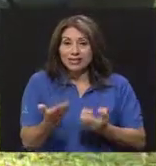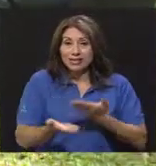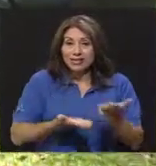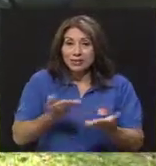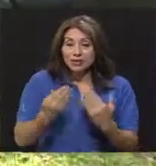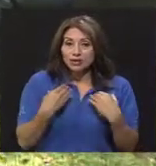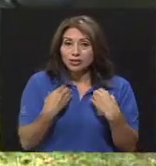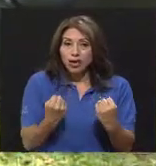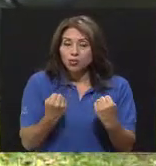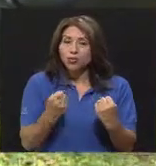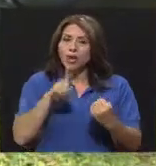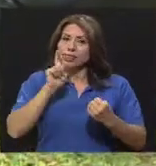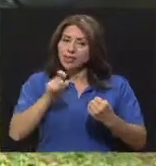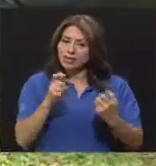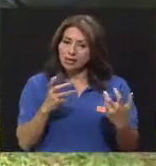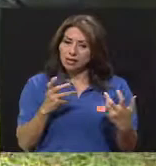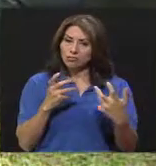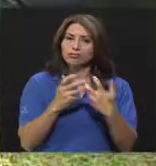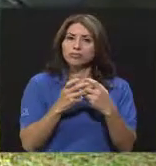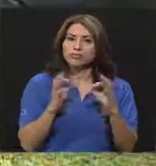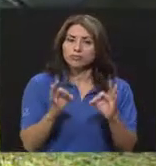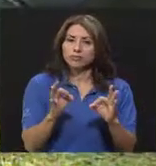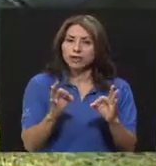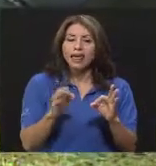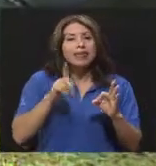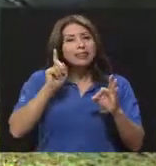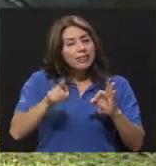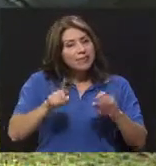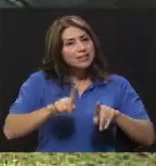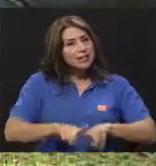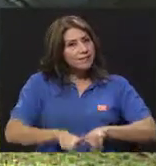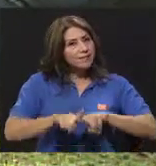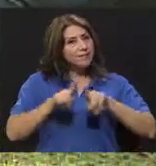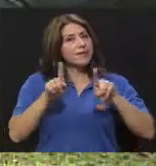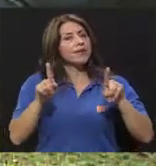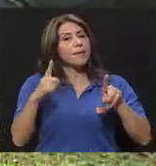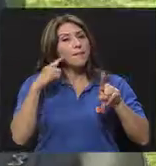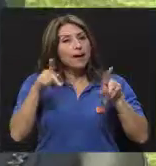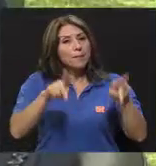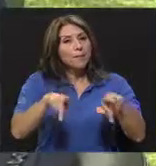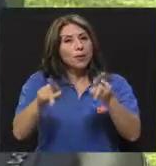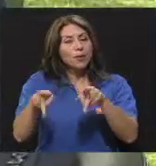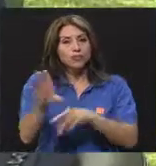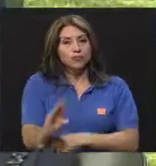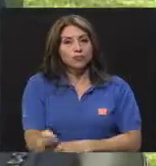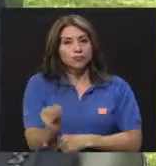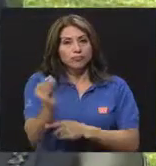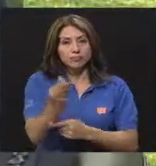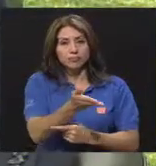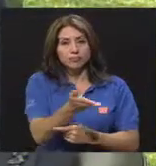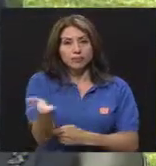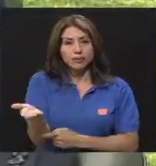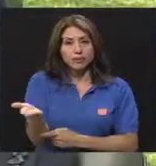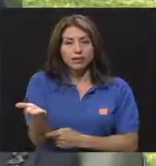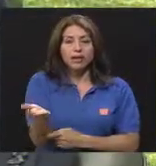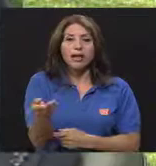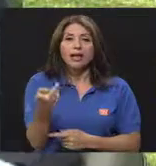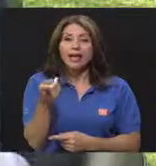servicios amigables. Y que sean diferenciados para la población adolescente y joven. Es algo que